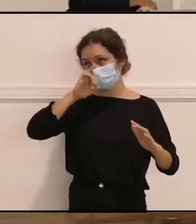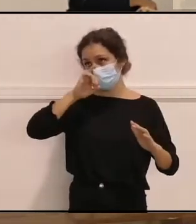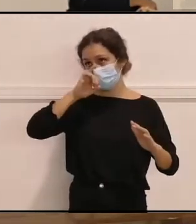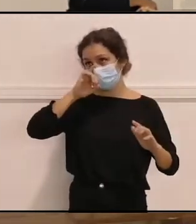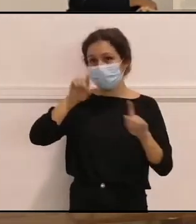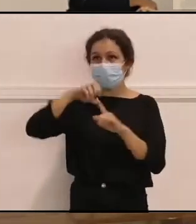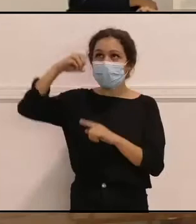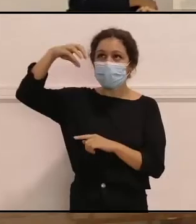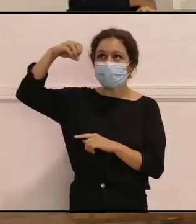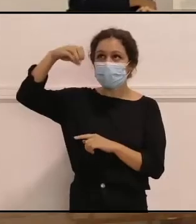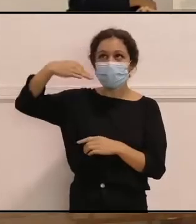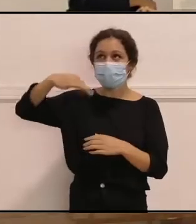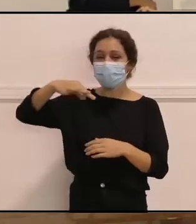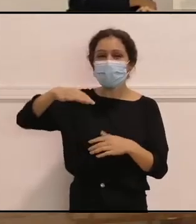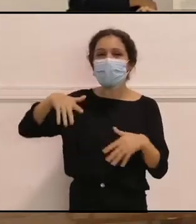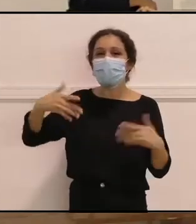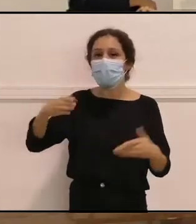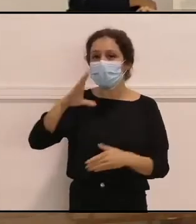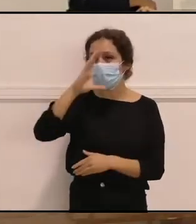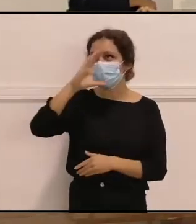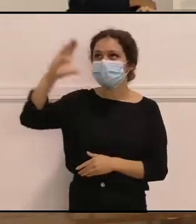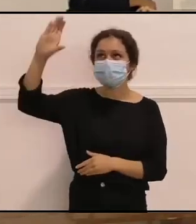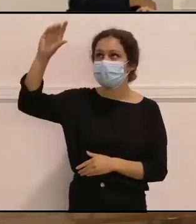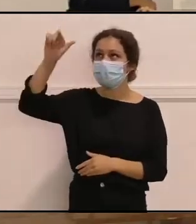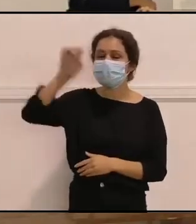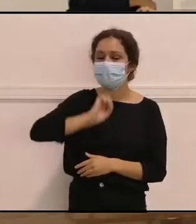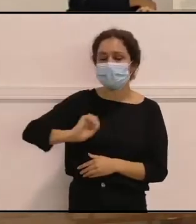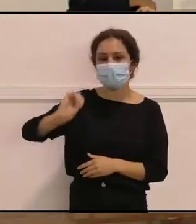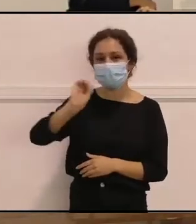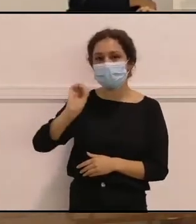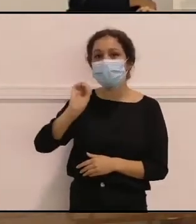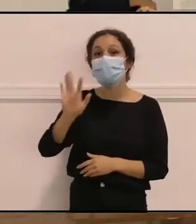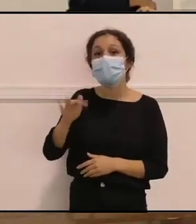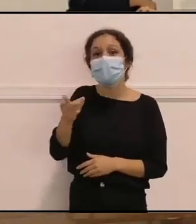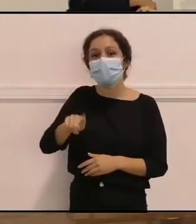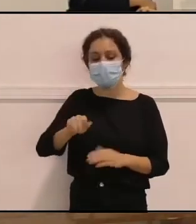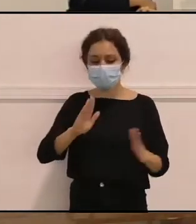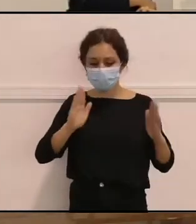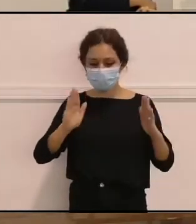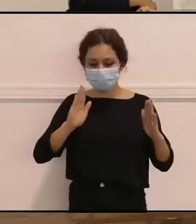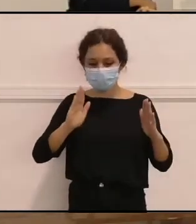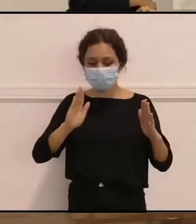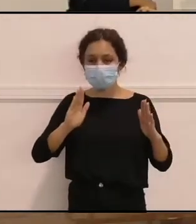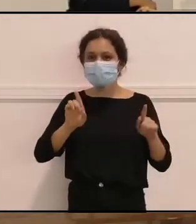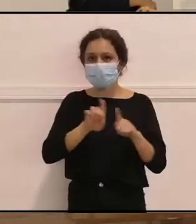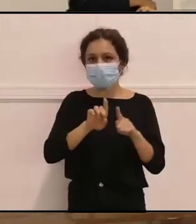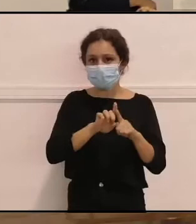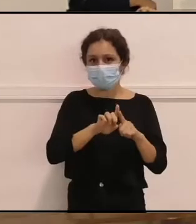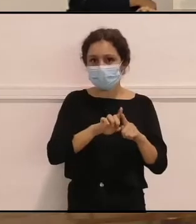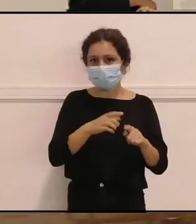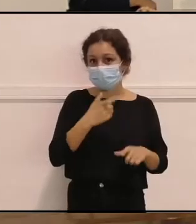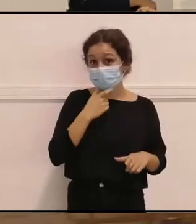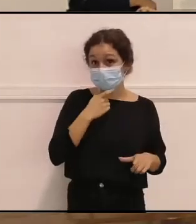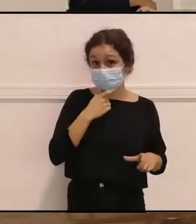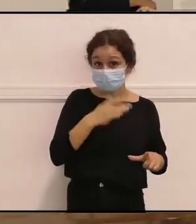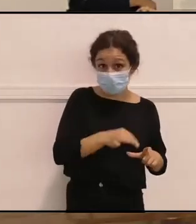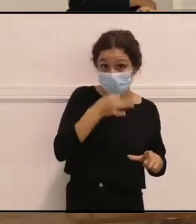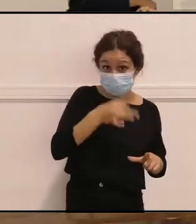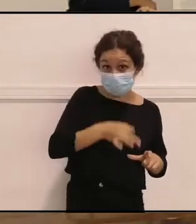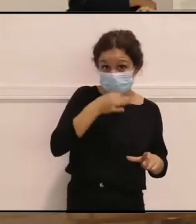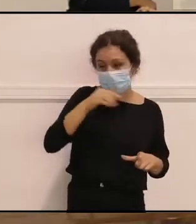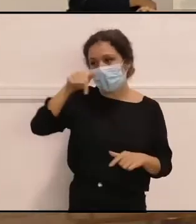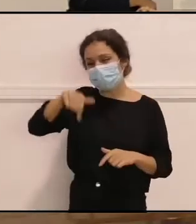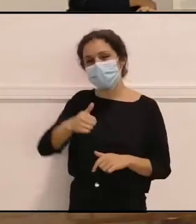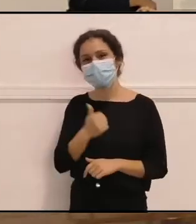teníamos era la de la luna y era espectacular. Y los momentos de que un paquete de galletas, que ahora puedes no valorar aquí, en